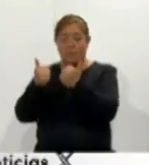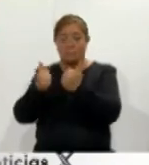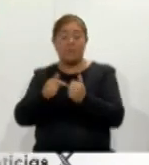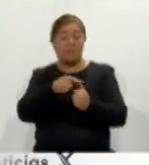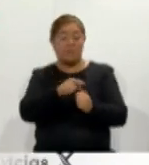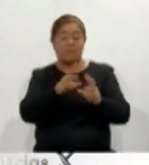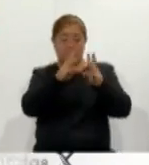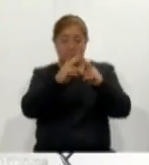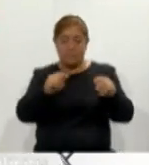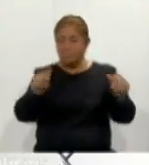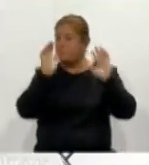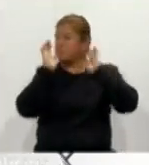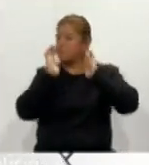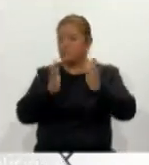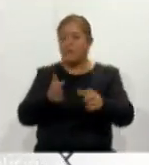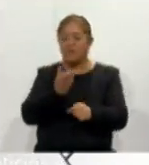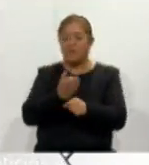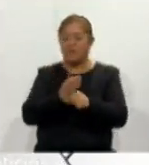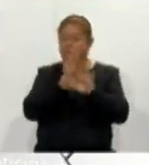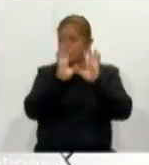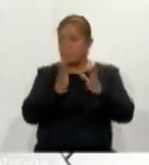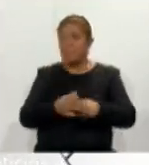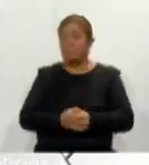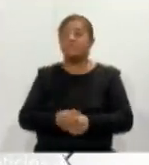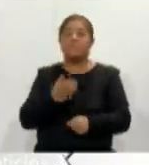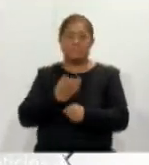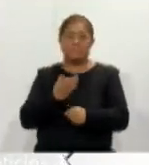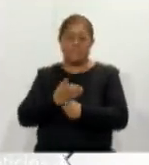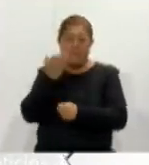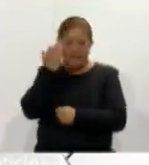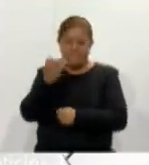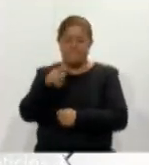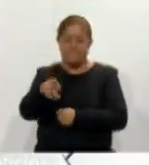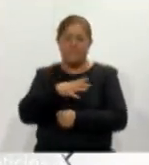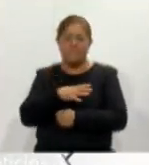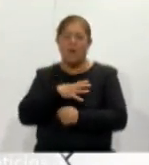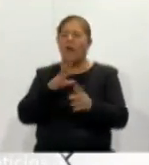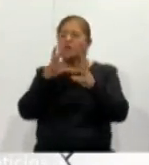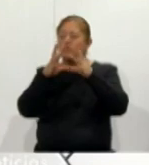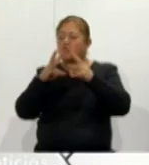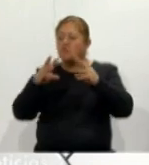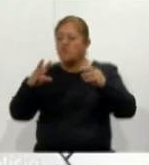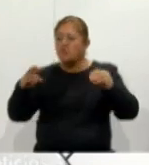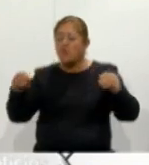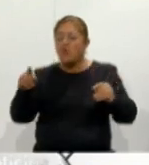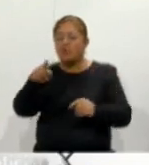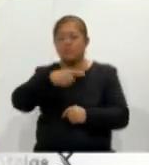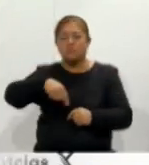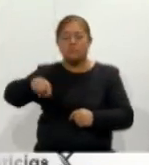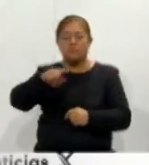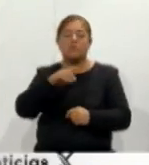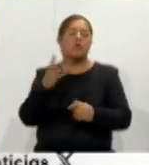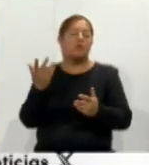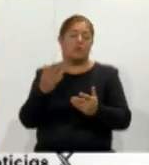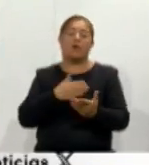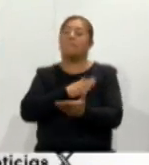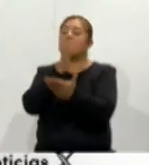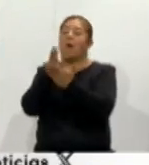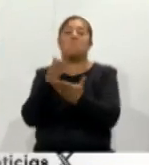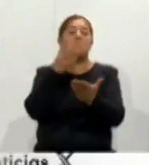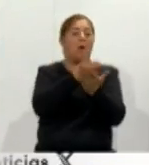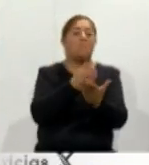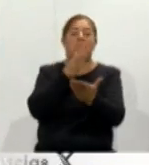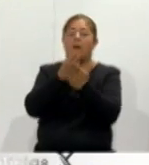Y precisamente ante la temporada de estiaje y el aumento de visitas a las zonas boscosas de la entidad, como el Parque Nacional Amalinche,